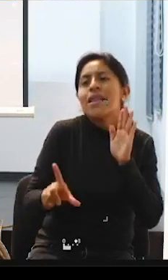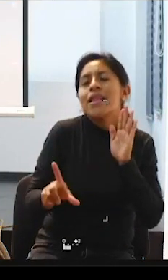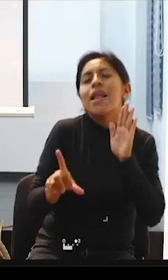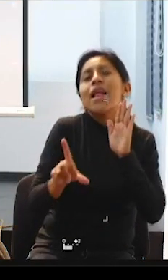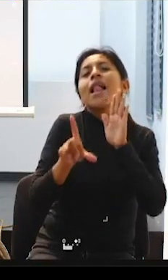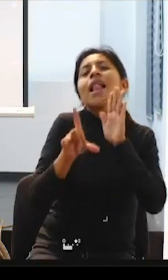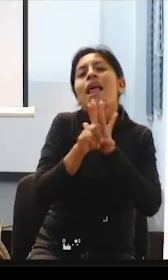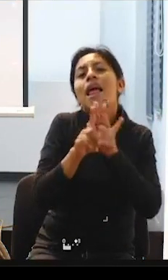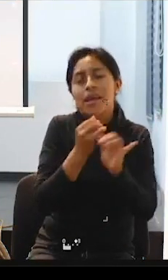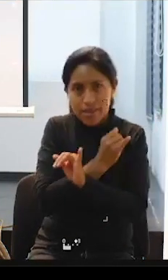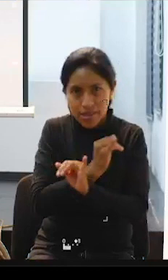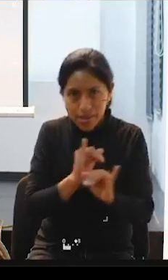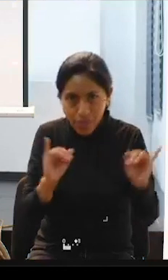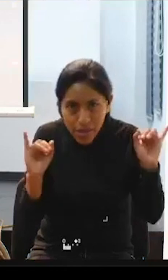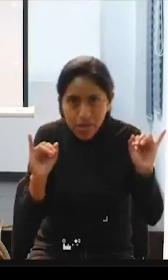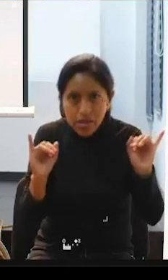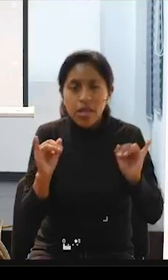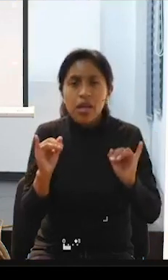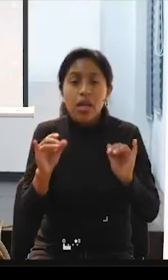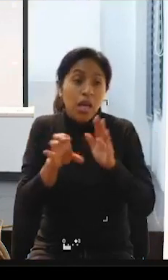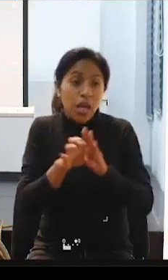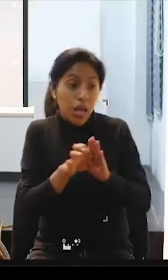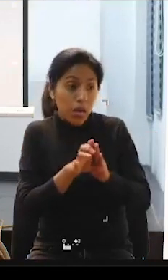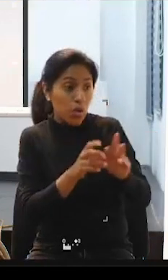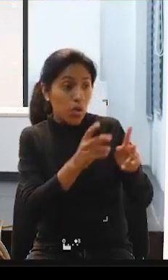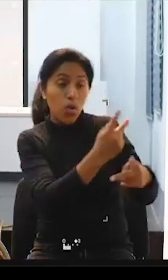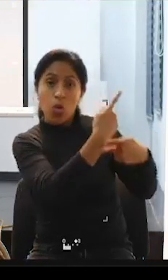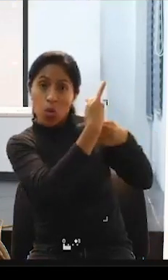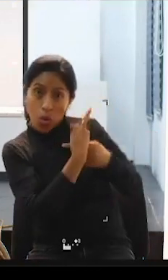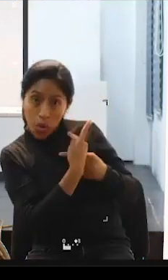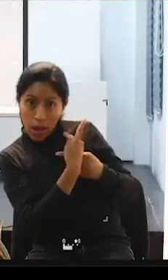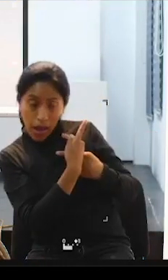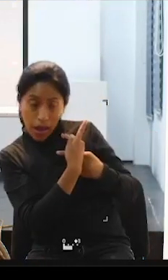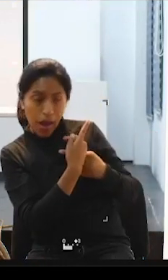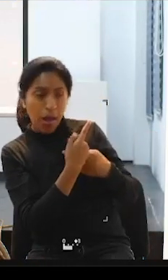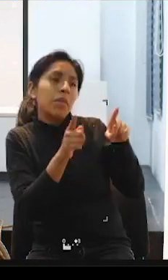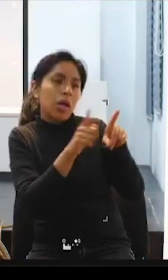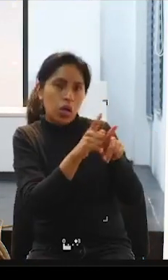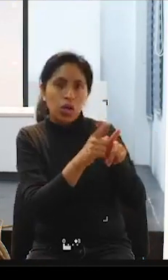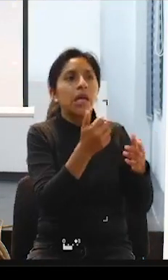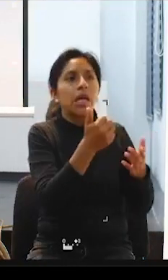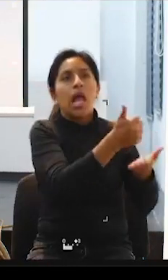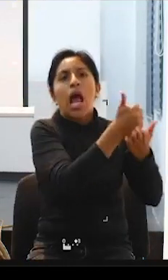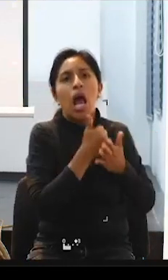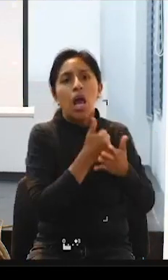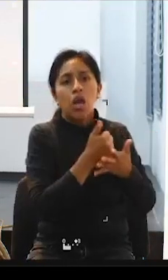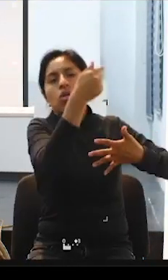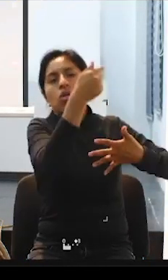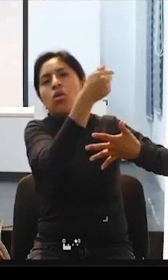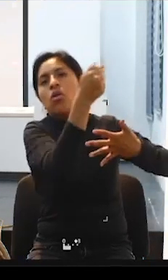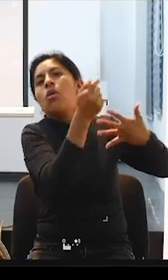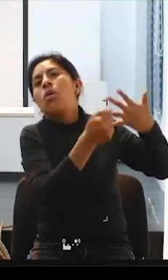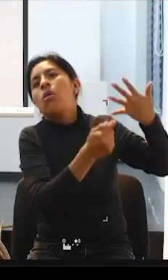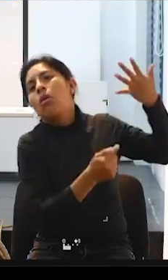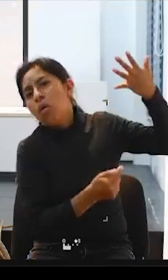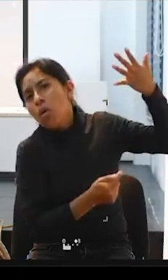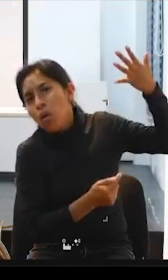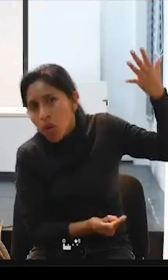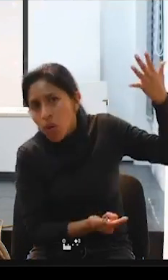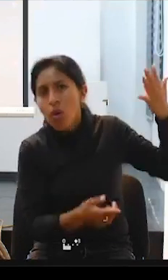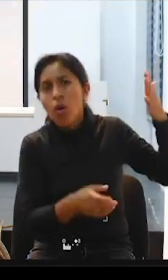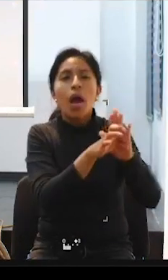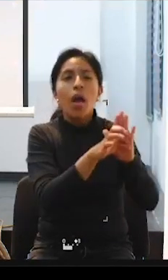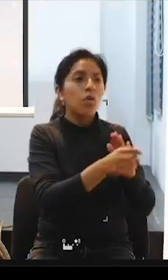trabajadoras pues no solo nos cuidan, hacen un montón de cosas, un montón de cosas, o se tiran al agua con